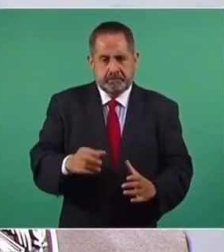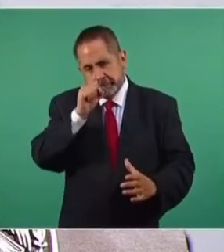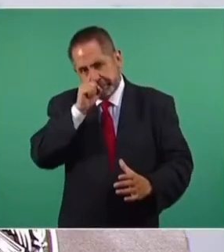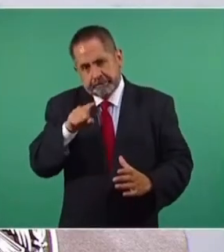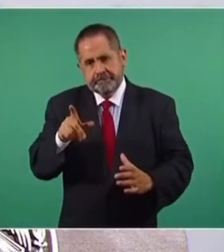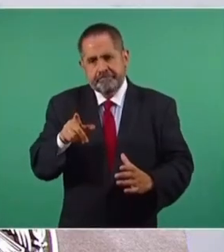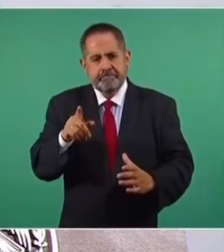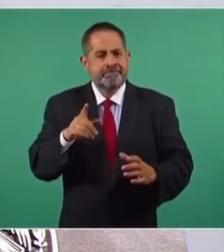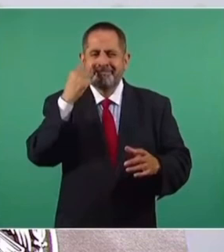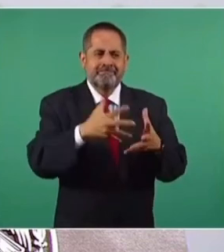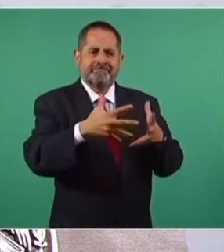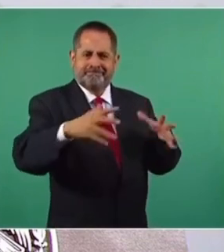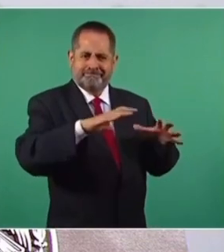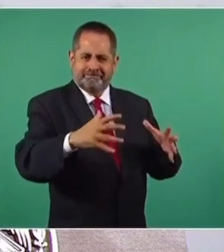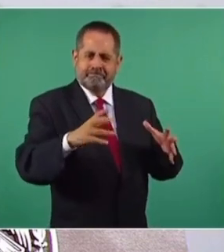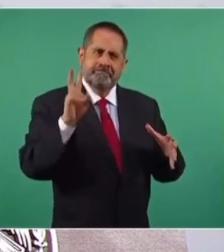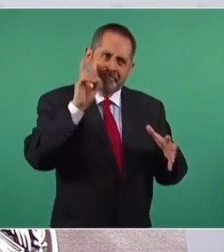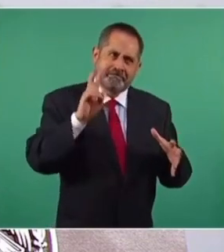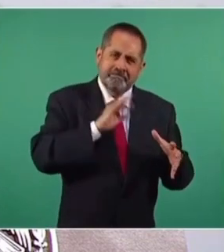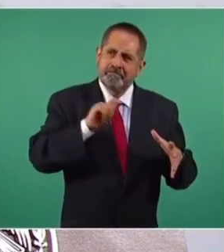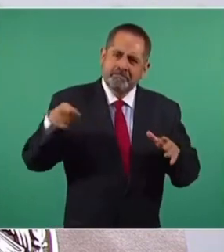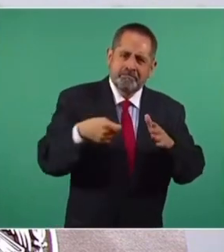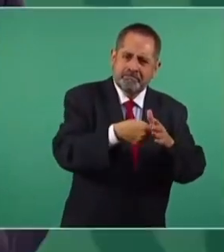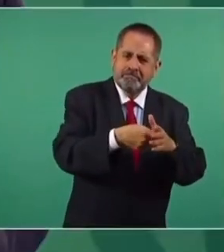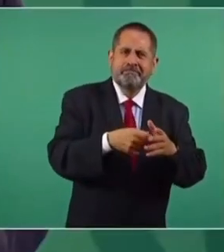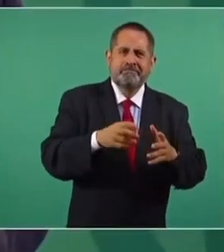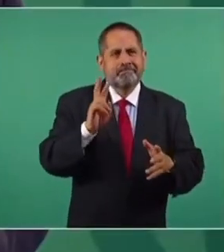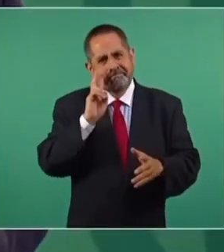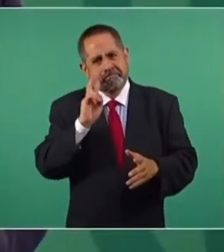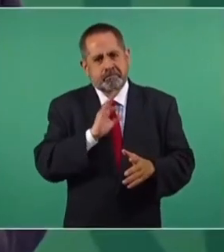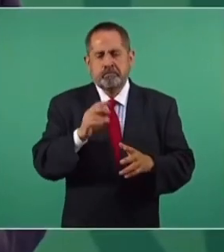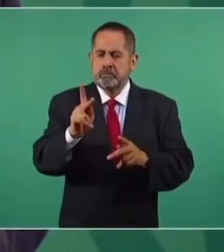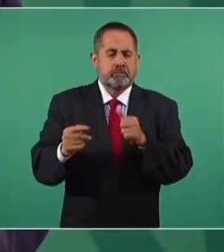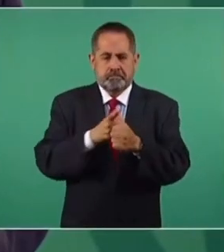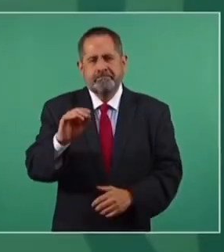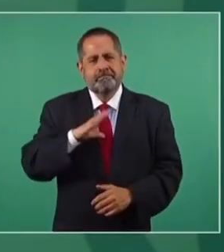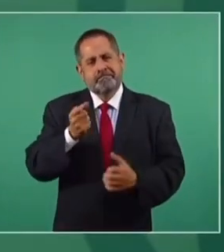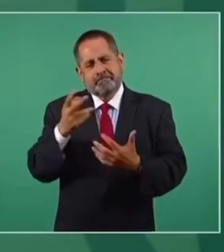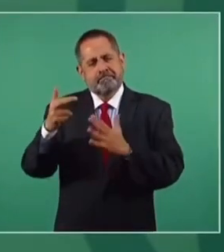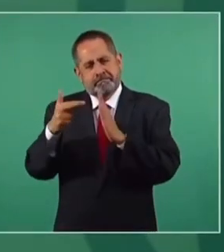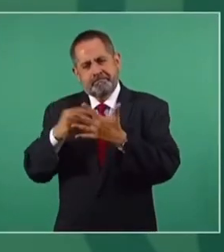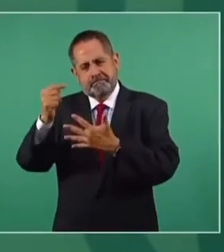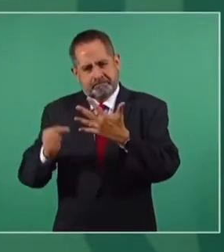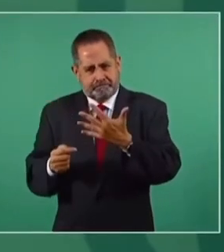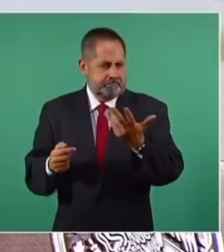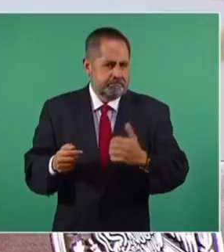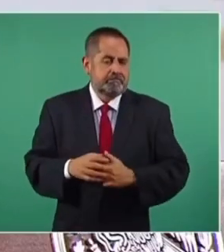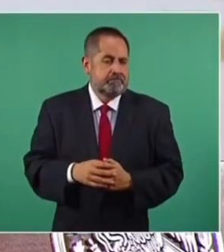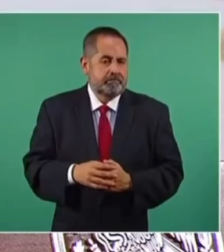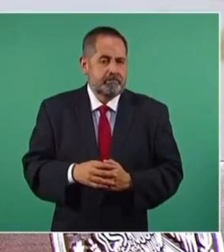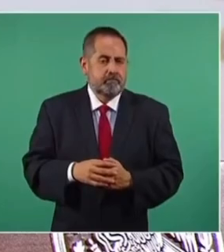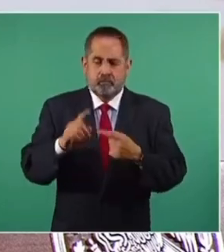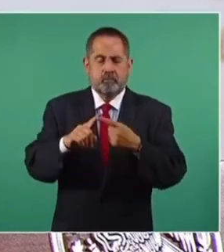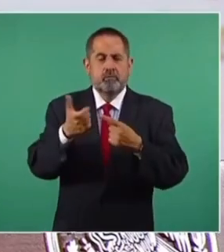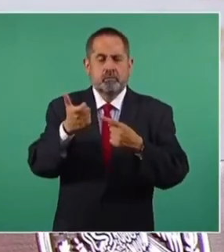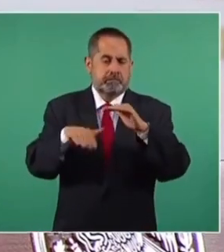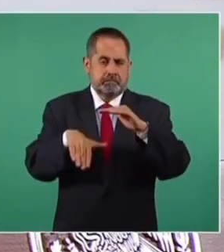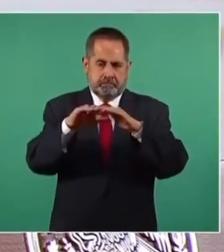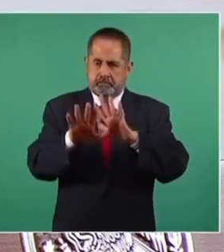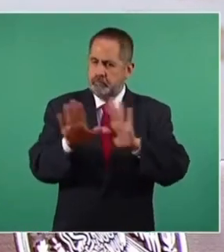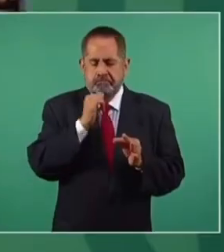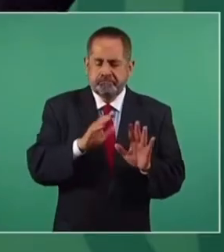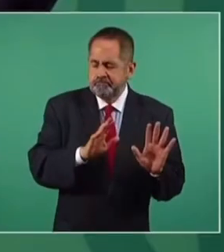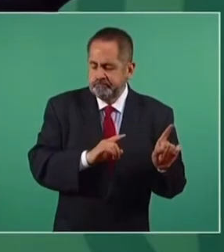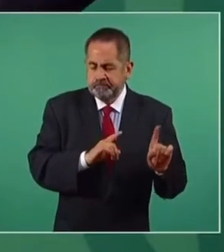para tanques estacionarios, no lo descartamos, pero lo que queremos es comenzar con cilindros. Tres medidas. Una es fijar un precio